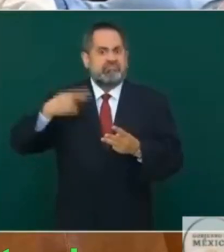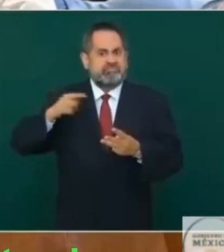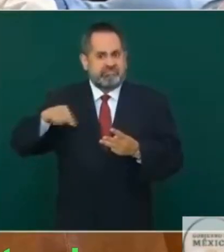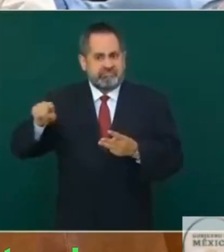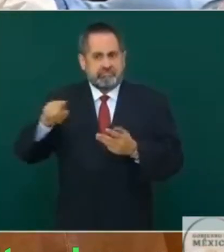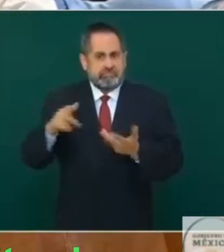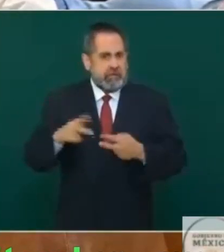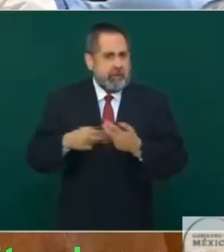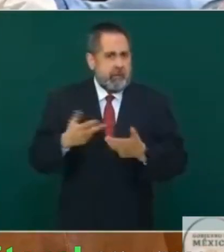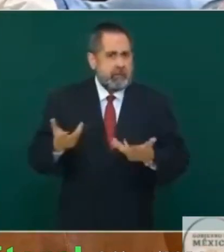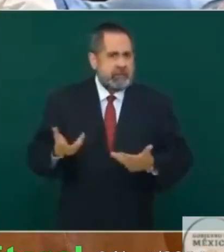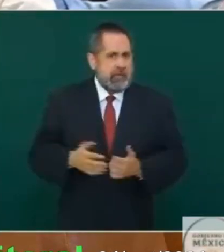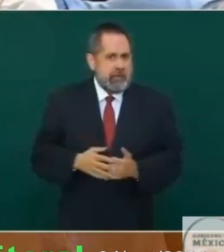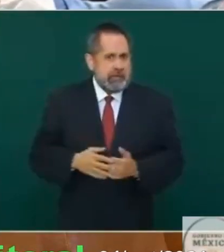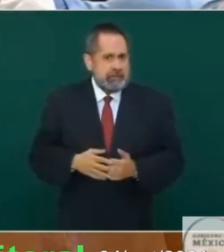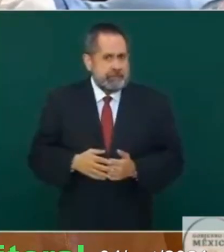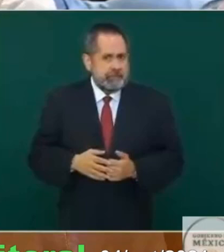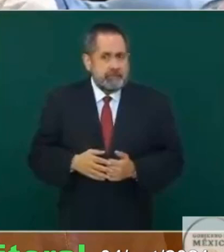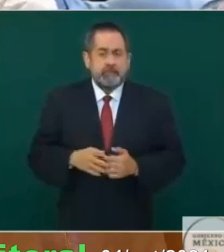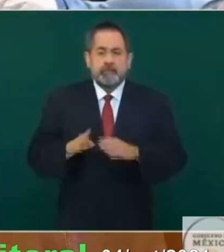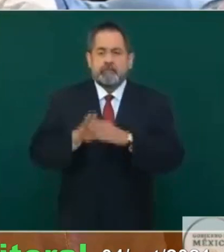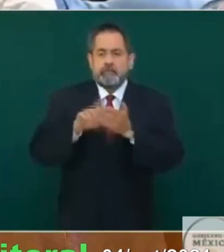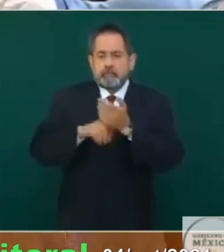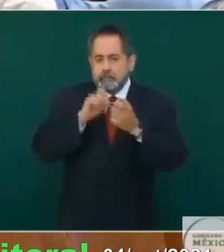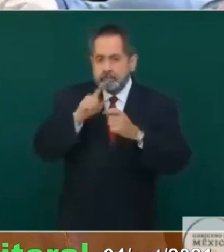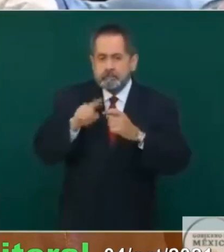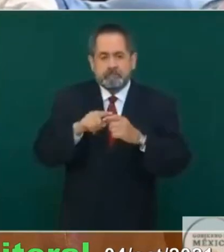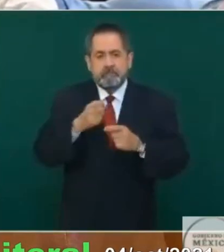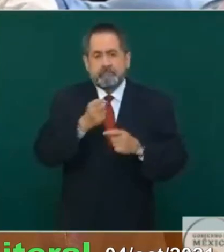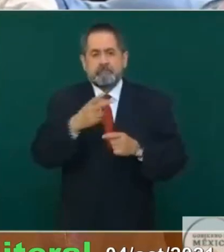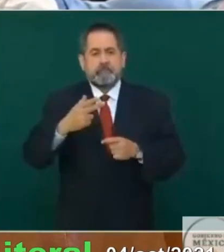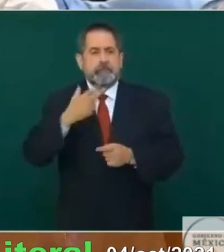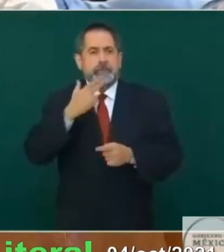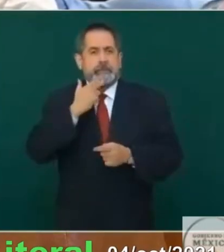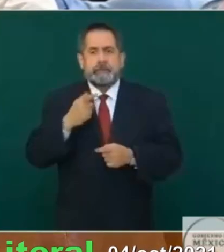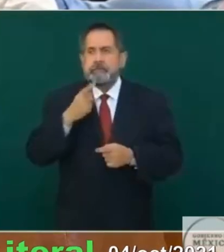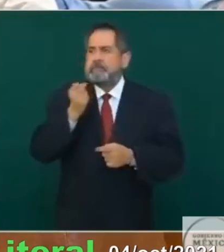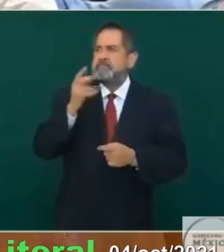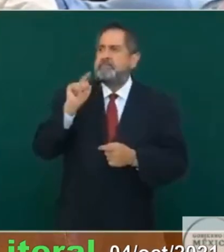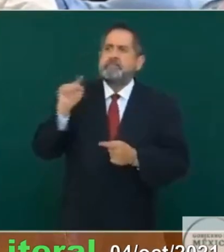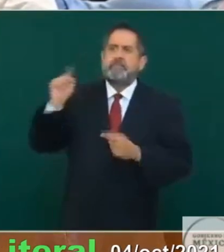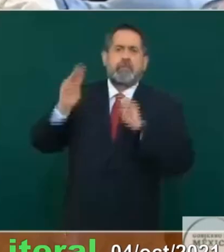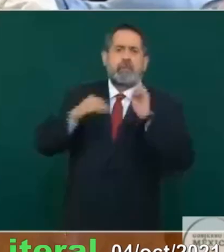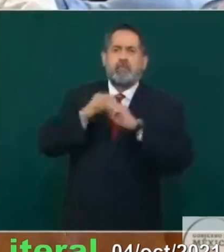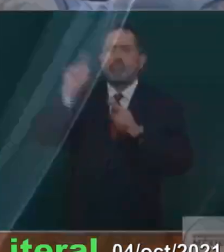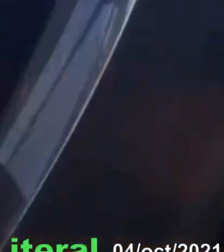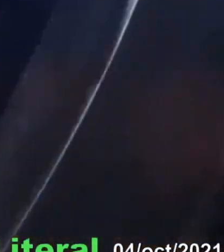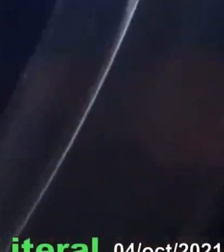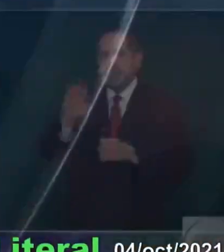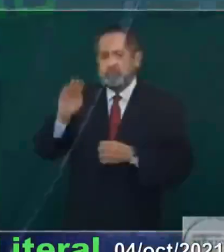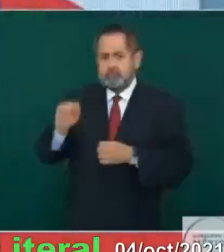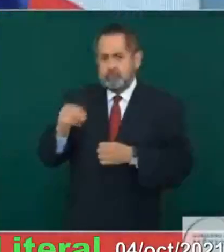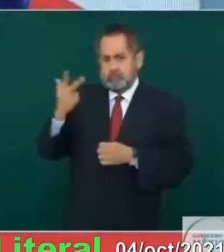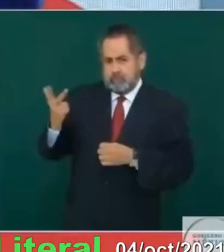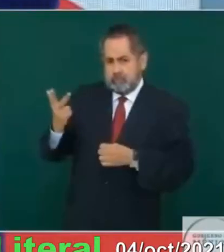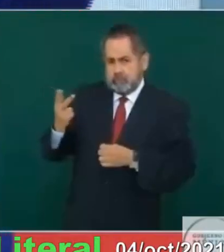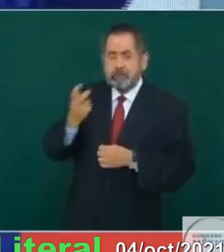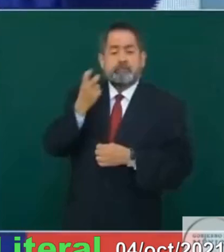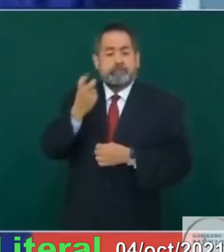se va a hacer frente a esto? Decía que también no han funcionado pues las agencias que deberían evitar esta situación. Eso,